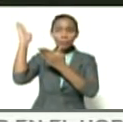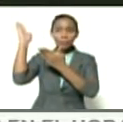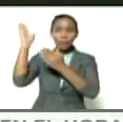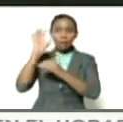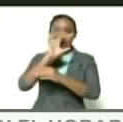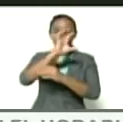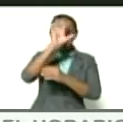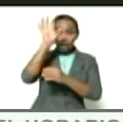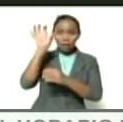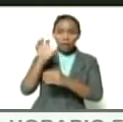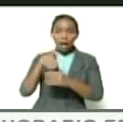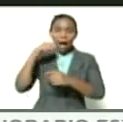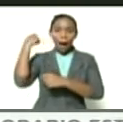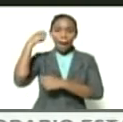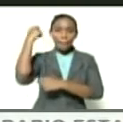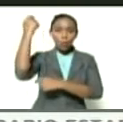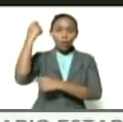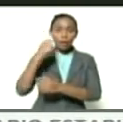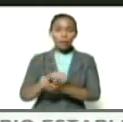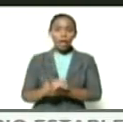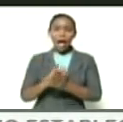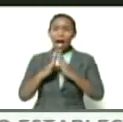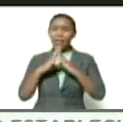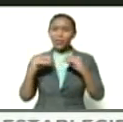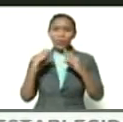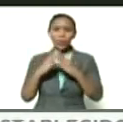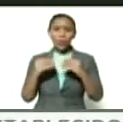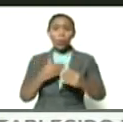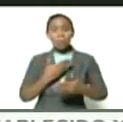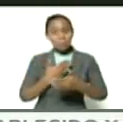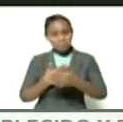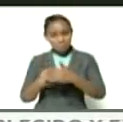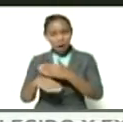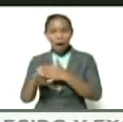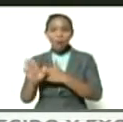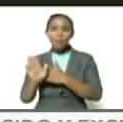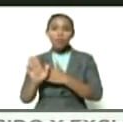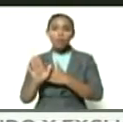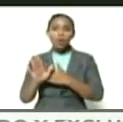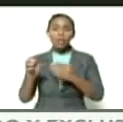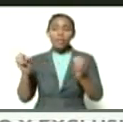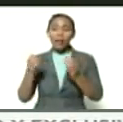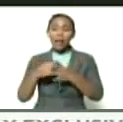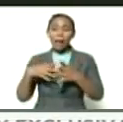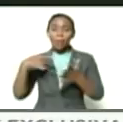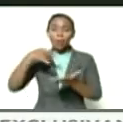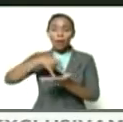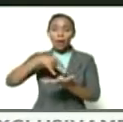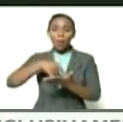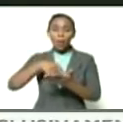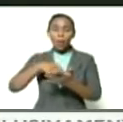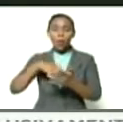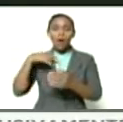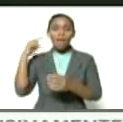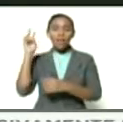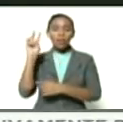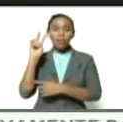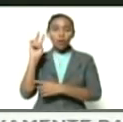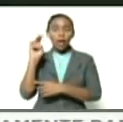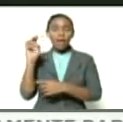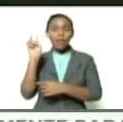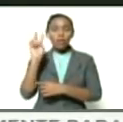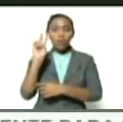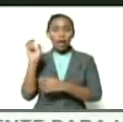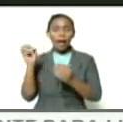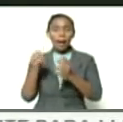Apure a todos bueno vamos desde Campo de Carabobo a Venezuela y desde Venezuela a Campo de